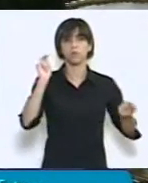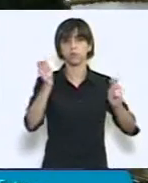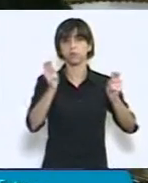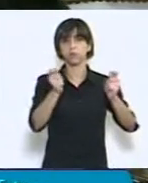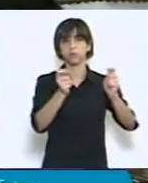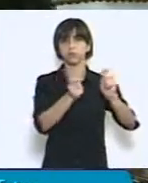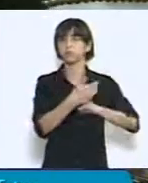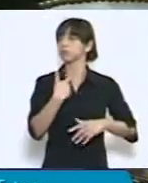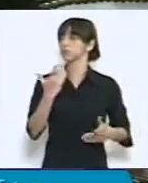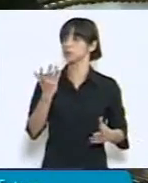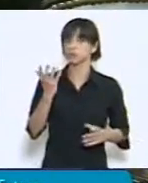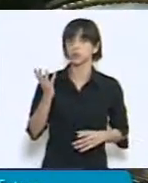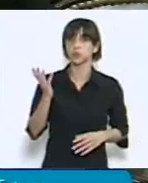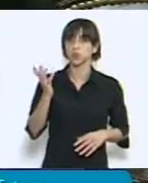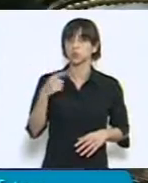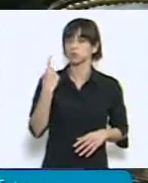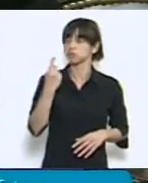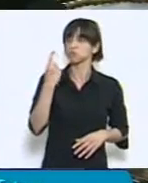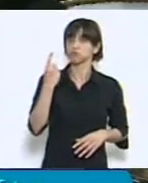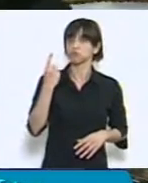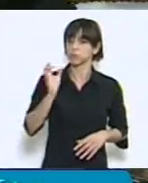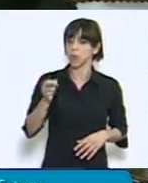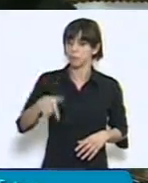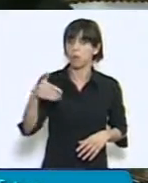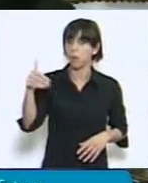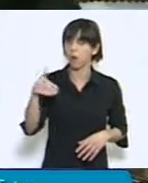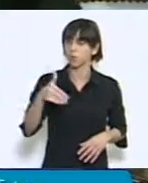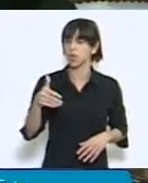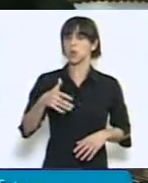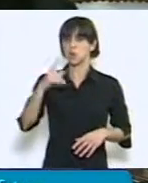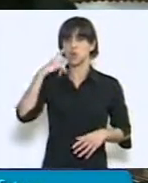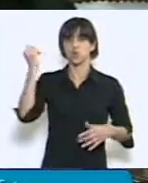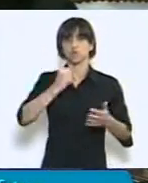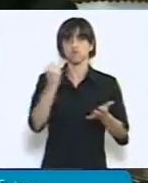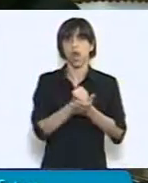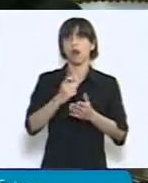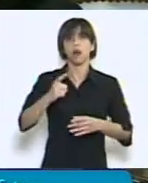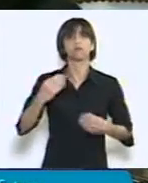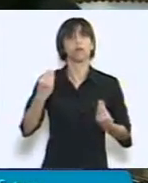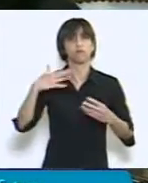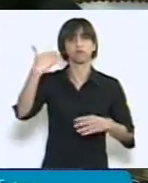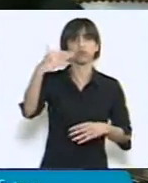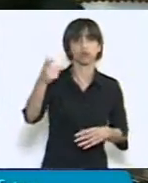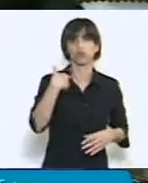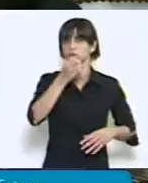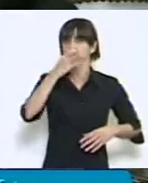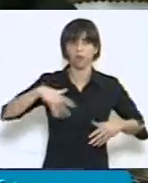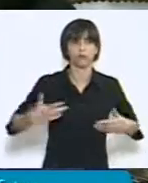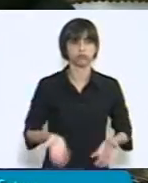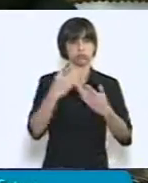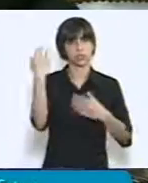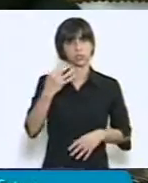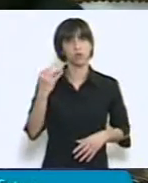impacto en el presente y un promisorio futuro. La Asignación Universal por Hijo es uno de los